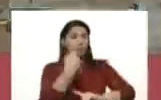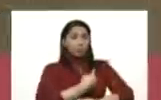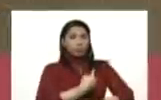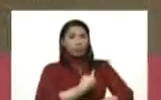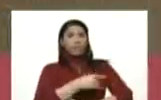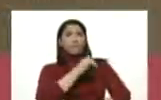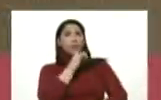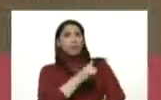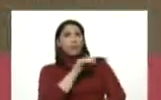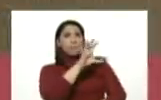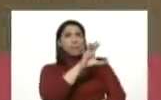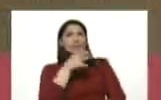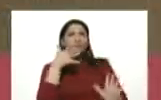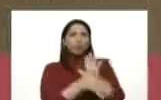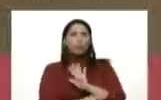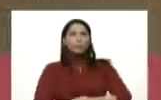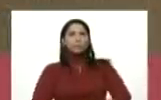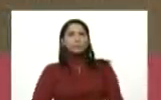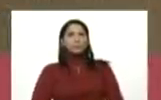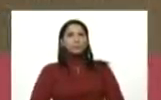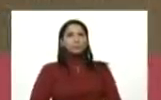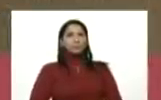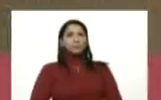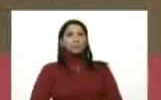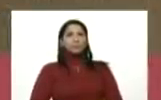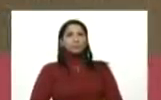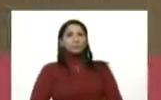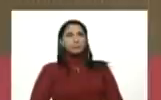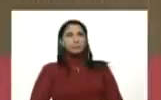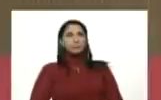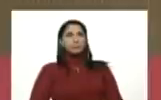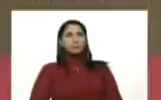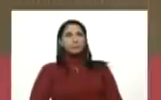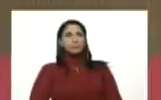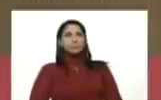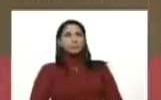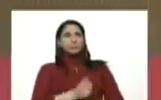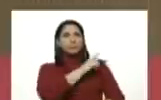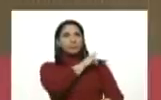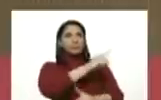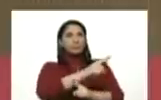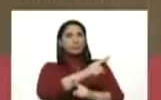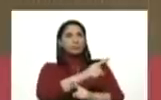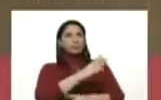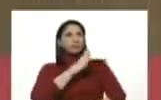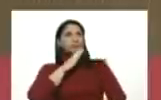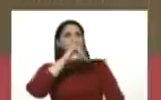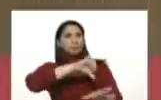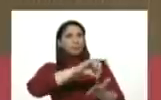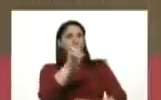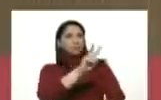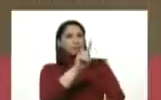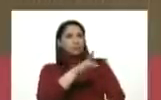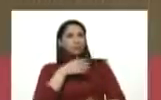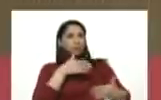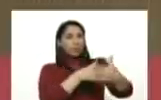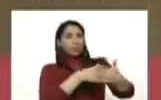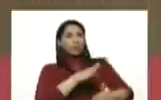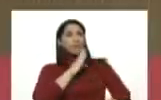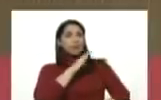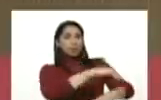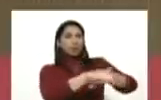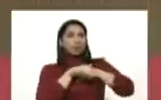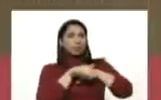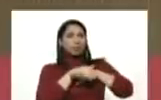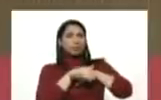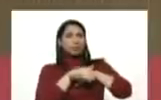sobre la demanda del Banco Central de Venezuela contra el Banco de Inglaterra,